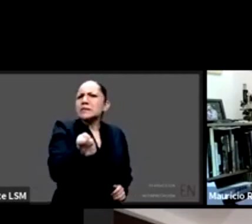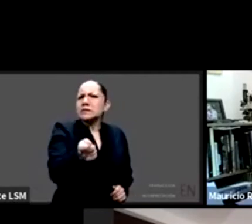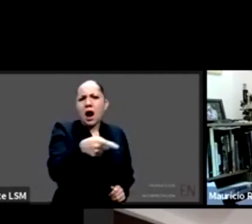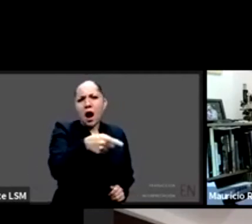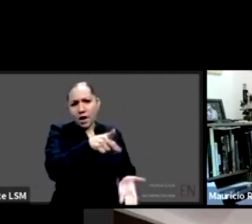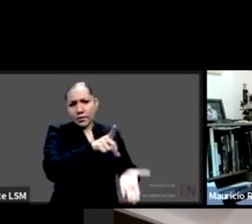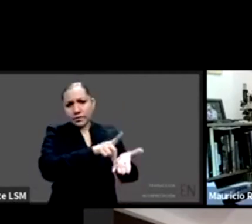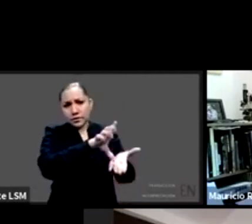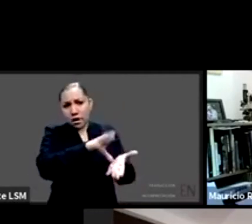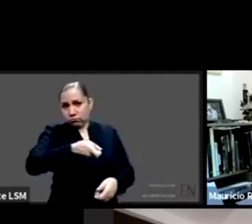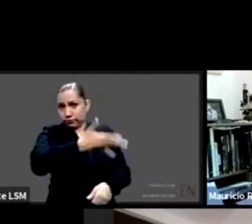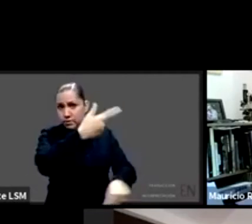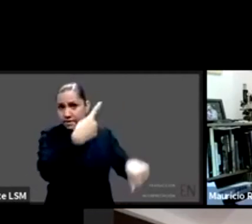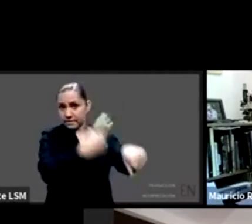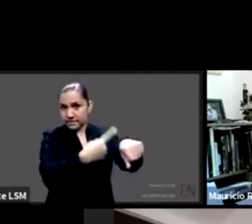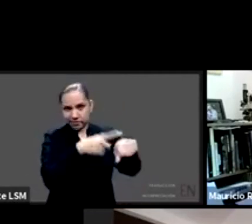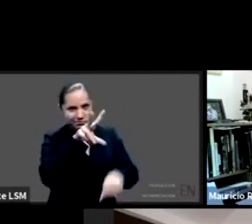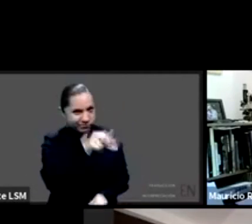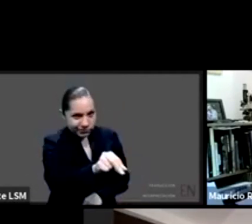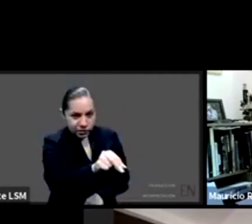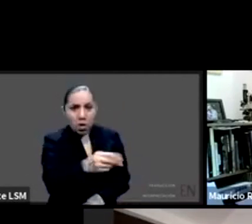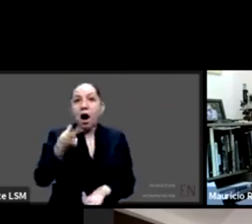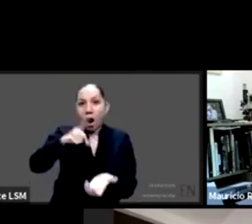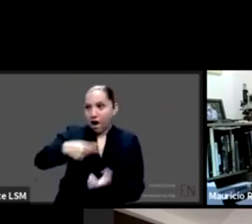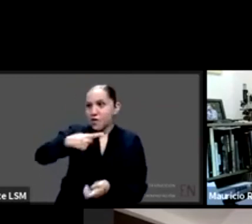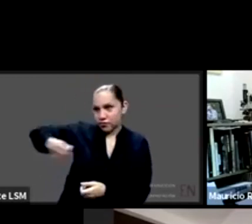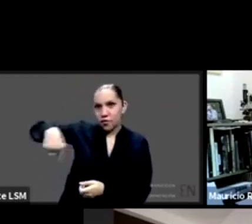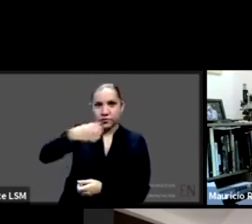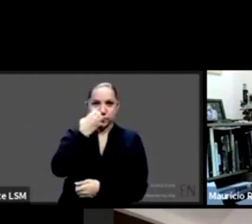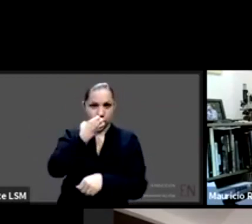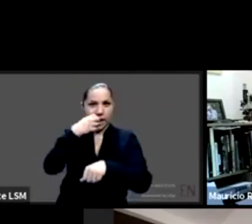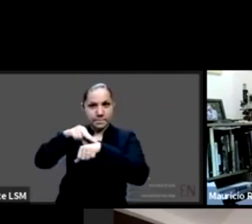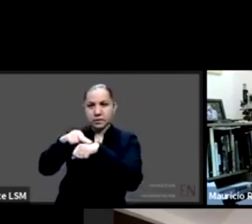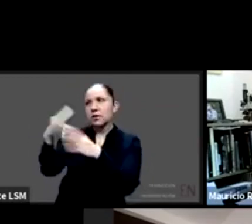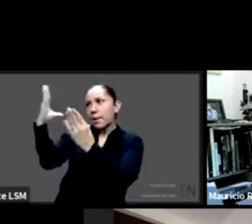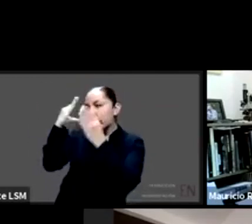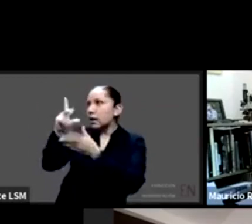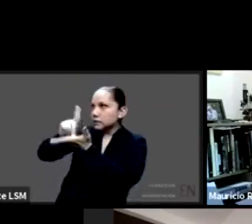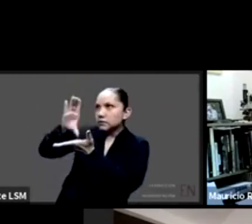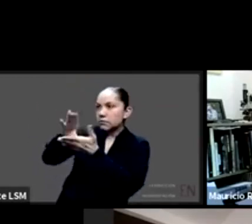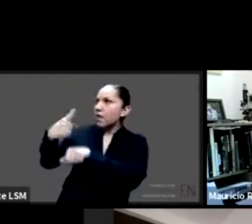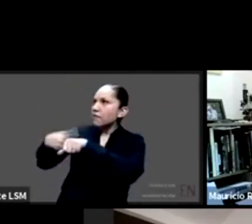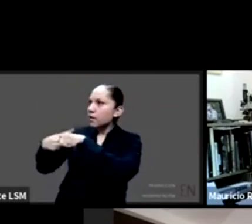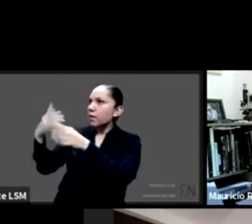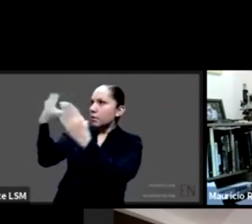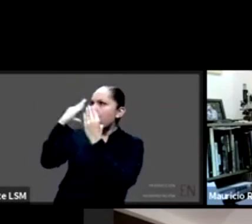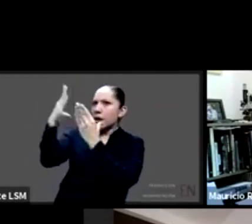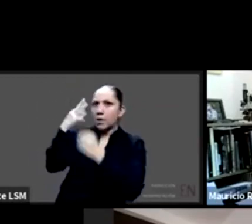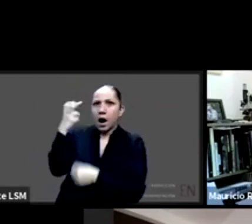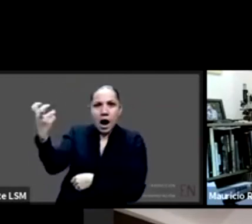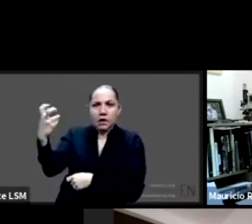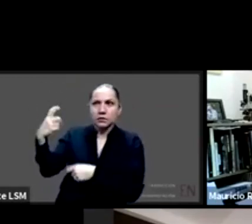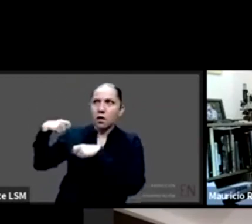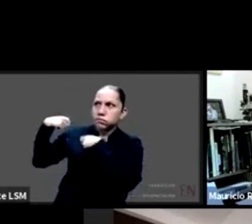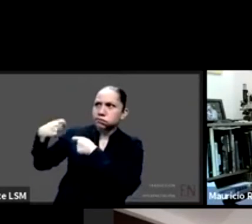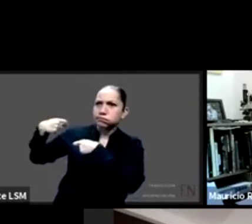discapacidades son enfermedades y no lo son que una discapacidad pueda hacer